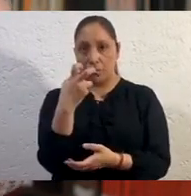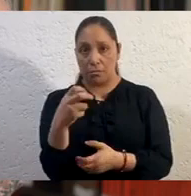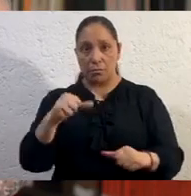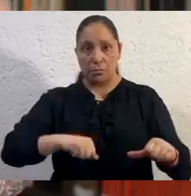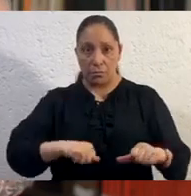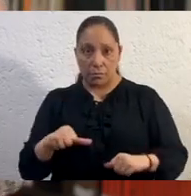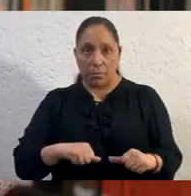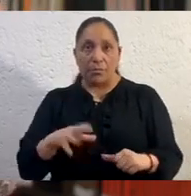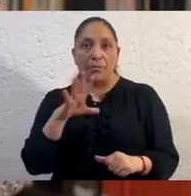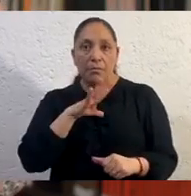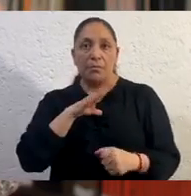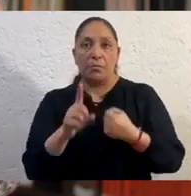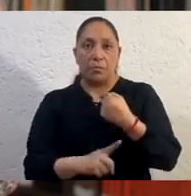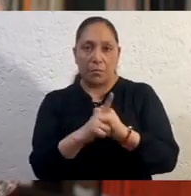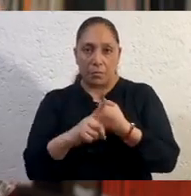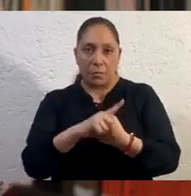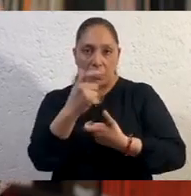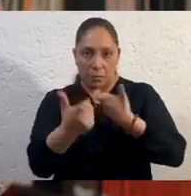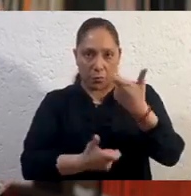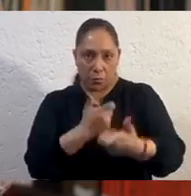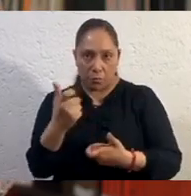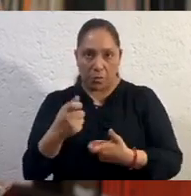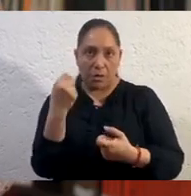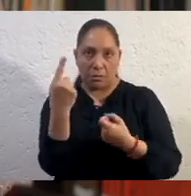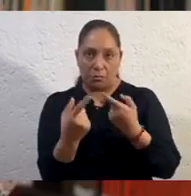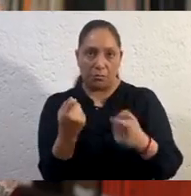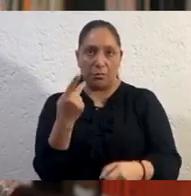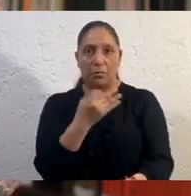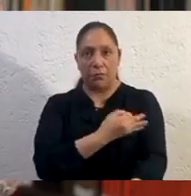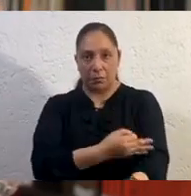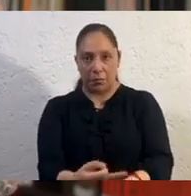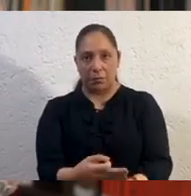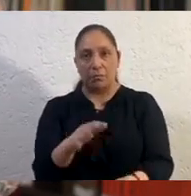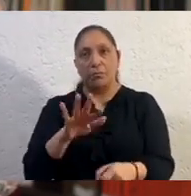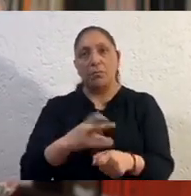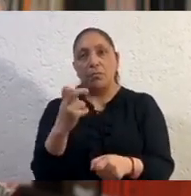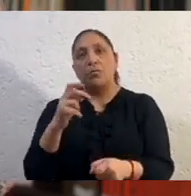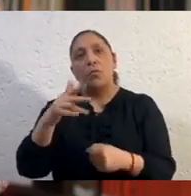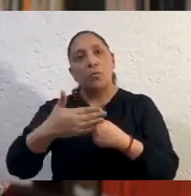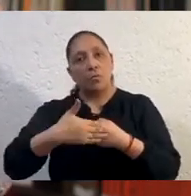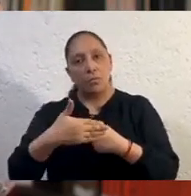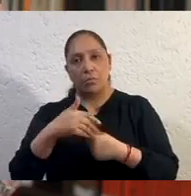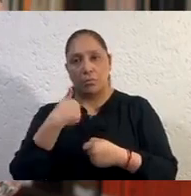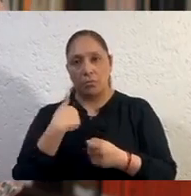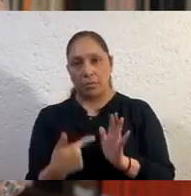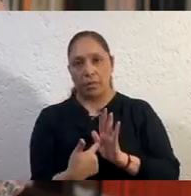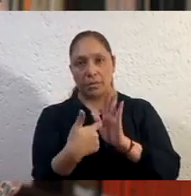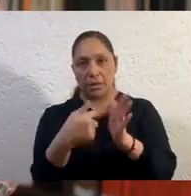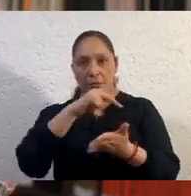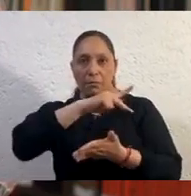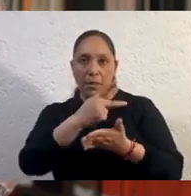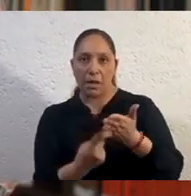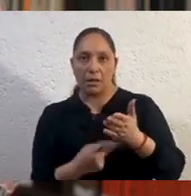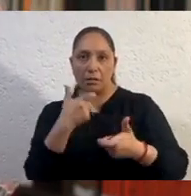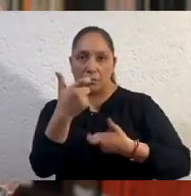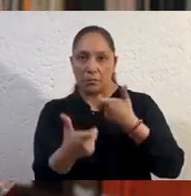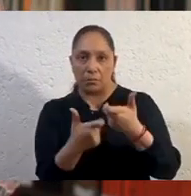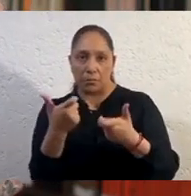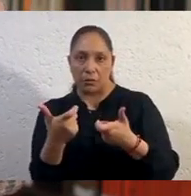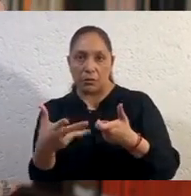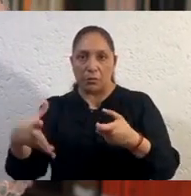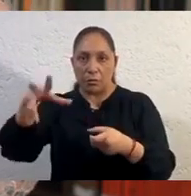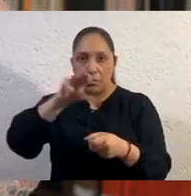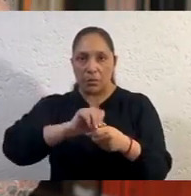Por ello, en unos días estaré presentando un plan económico integral que incluye el apoyo a las familias que más lo necesitan.